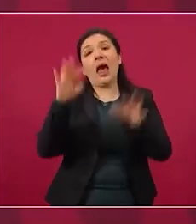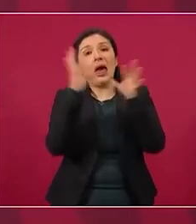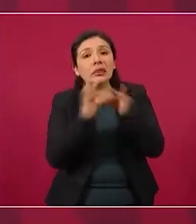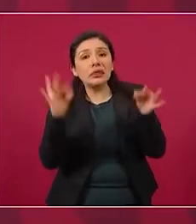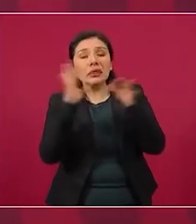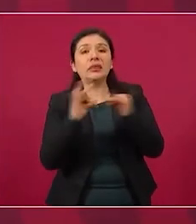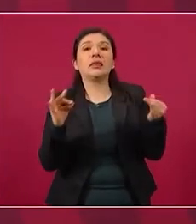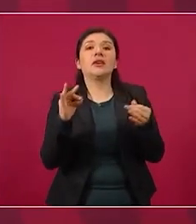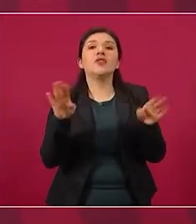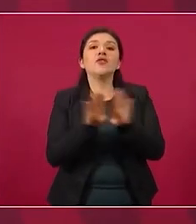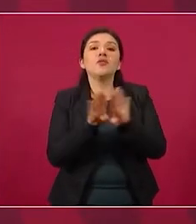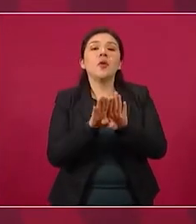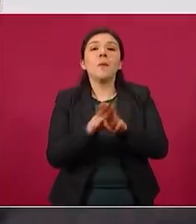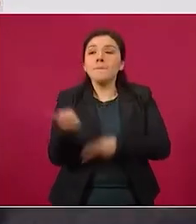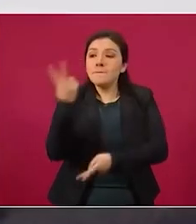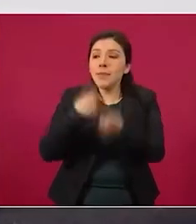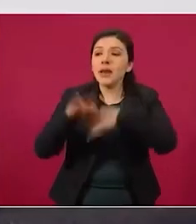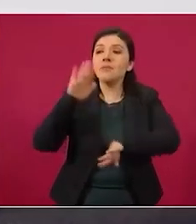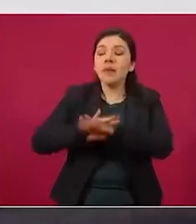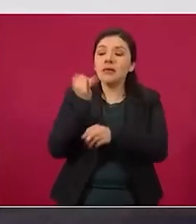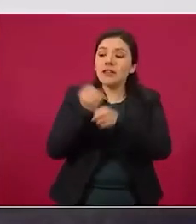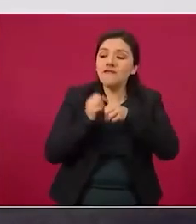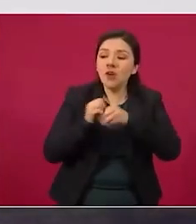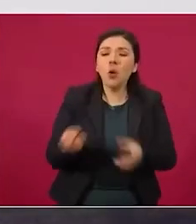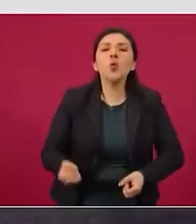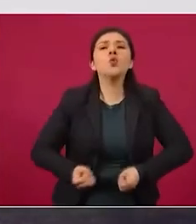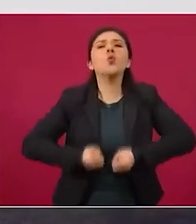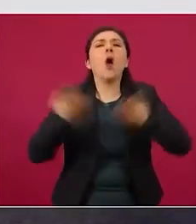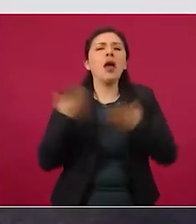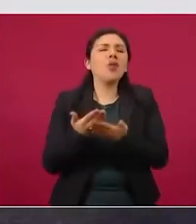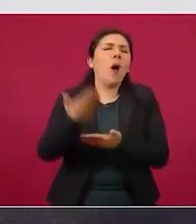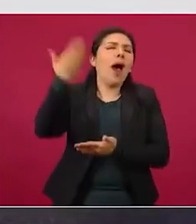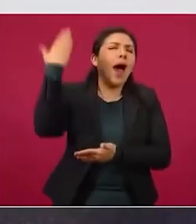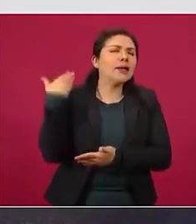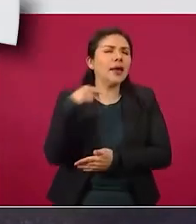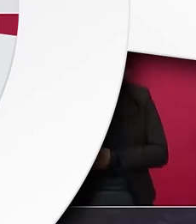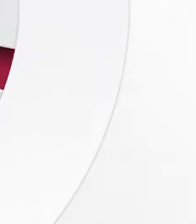para sacar información de cuánto recibían los medios votos,